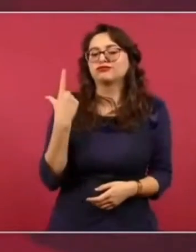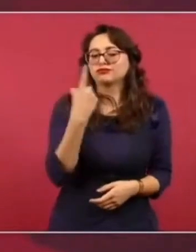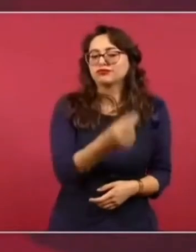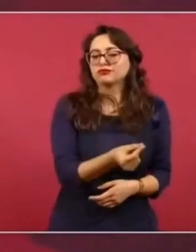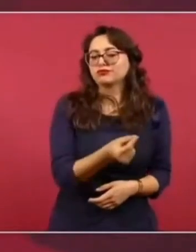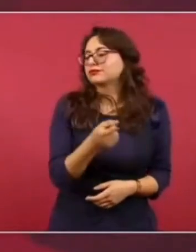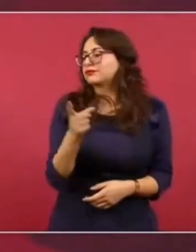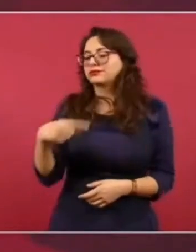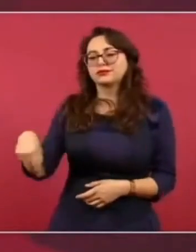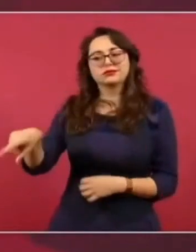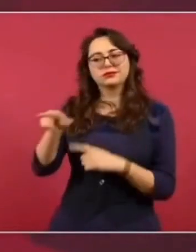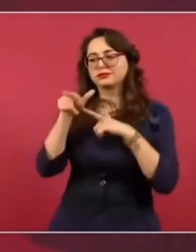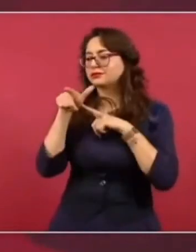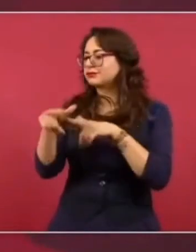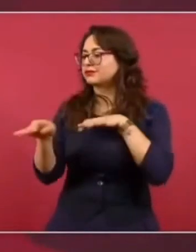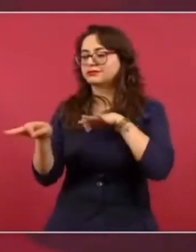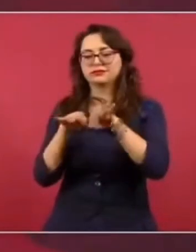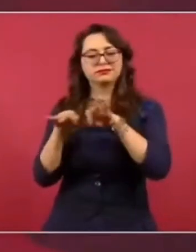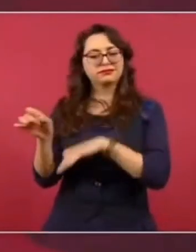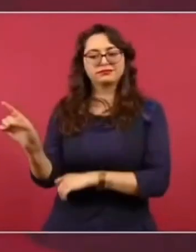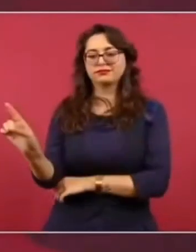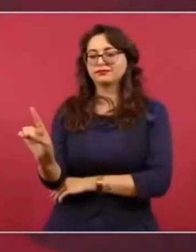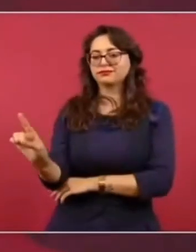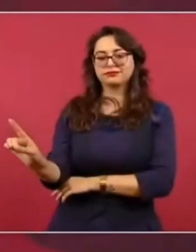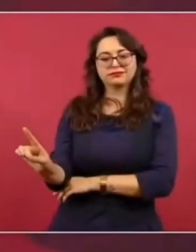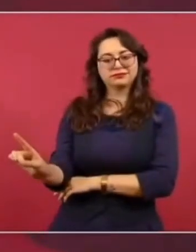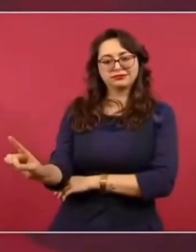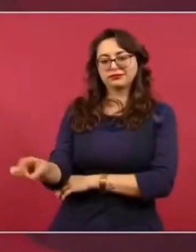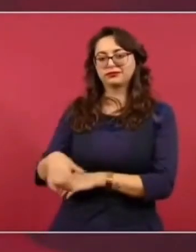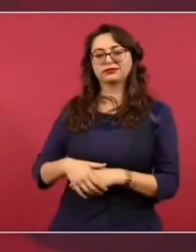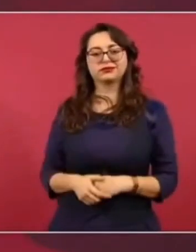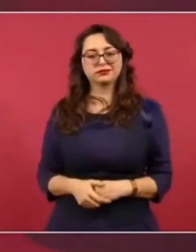propuesta que les hicimos. Les compramos.